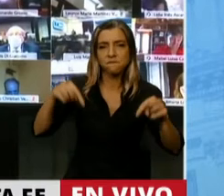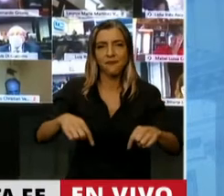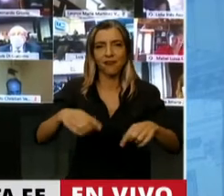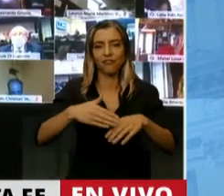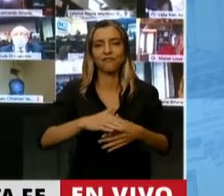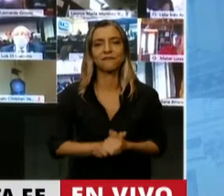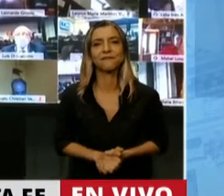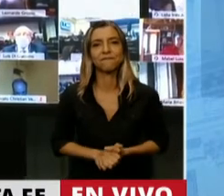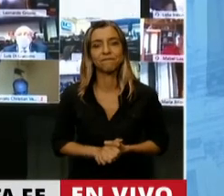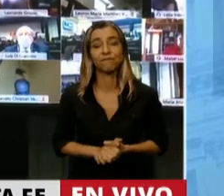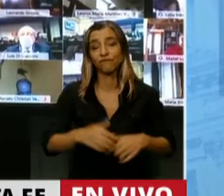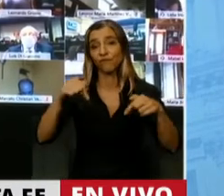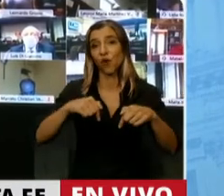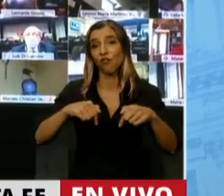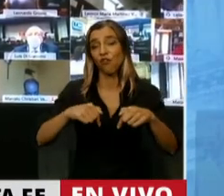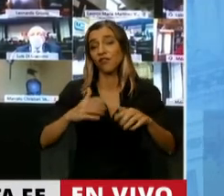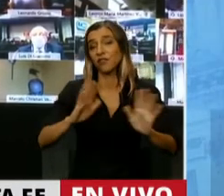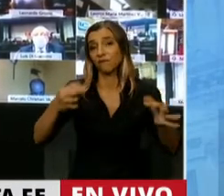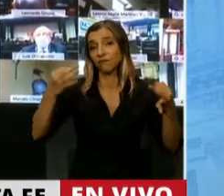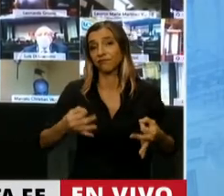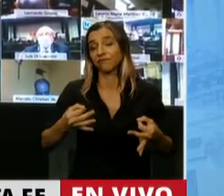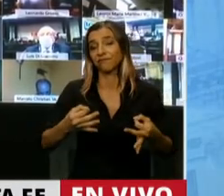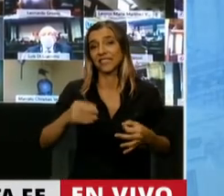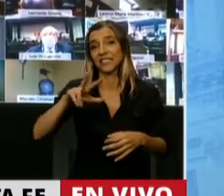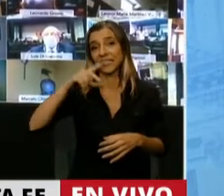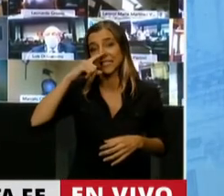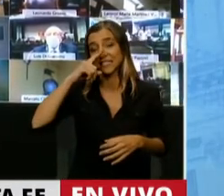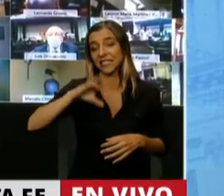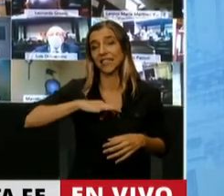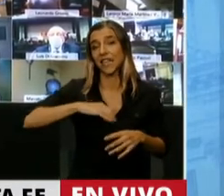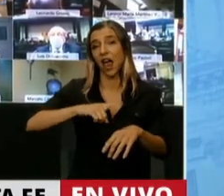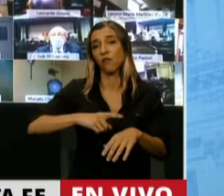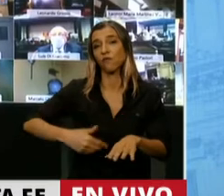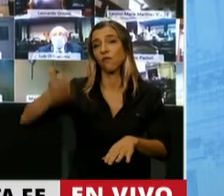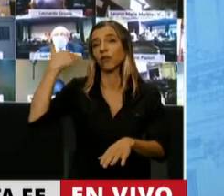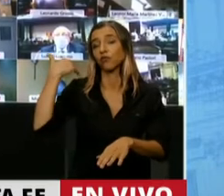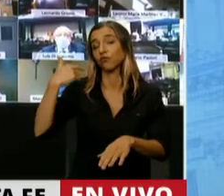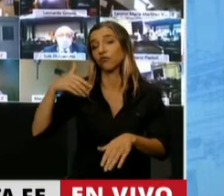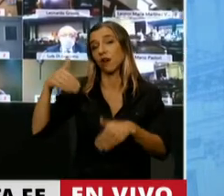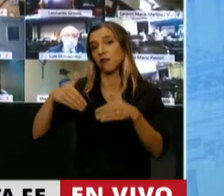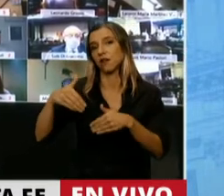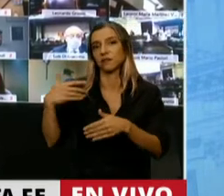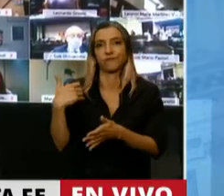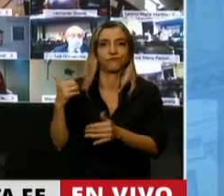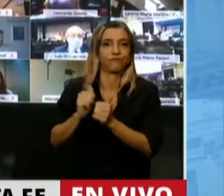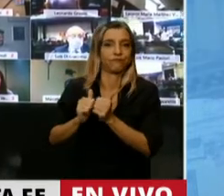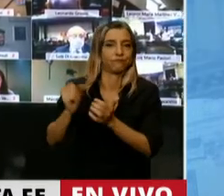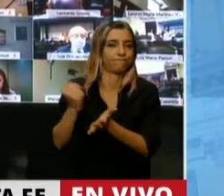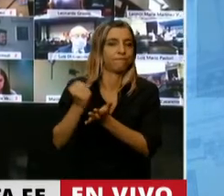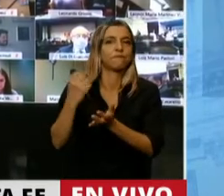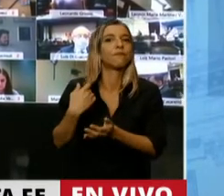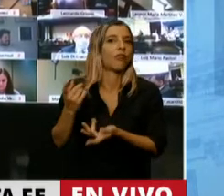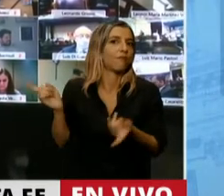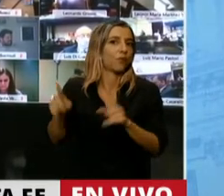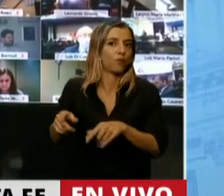A 37 años de la elección histórica que fue la puerta de la recuperación